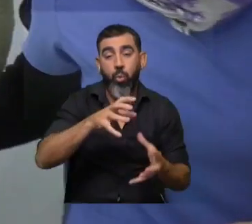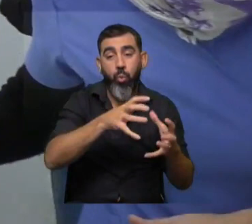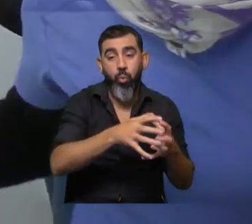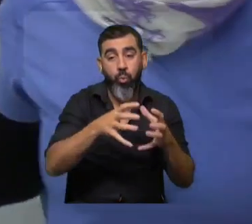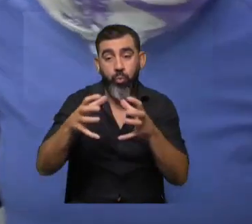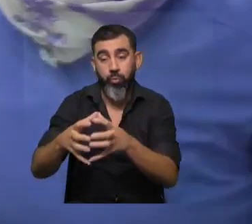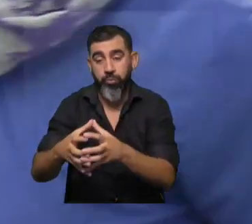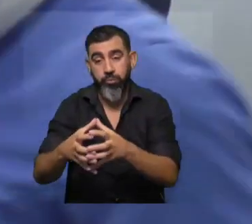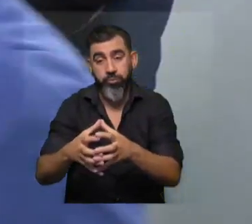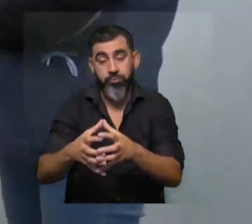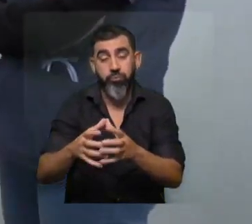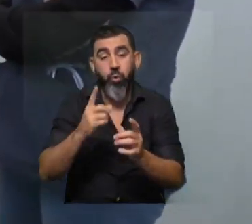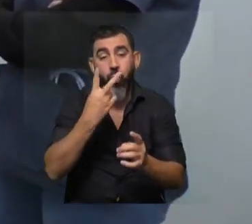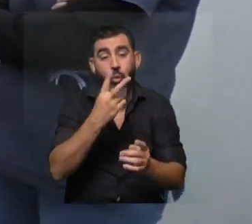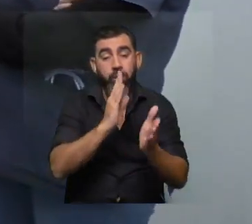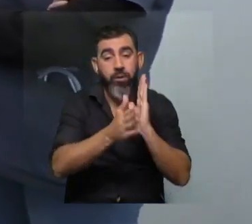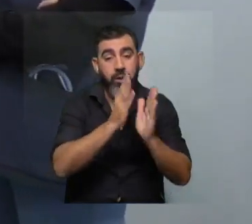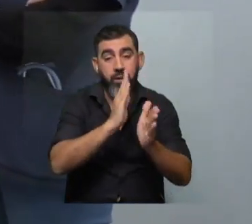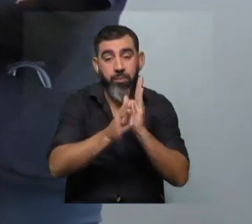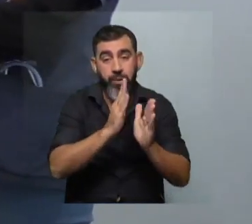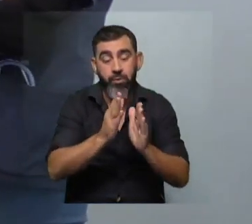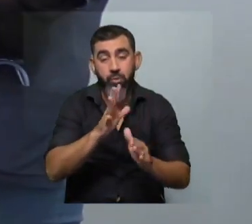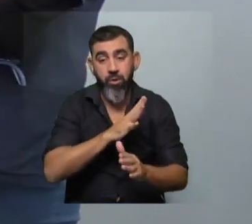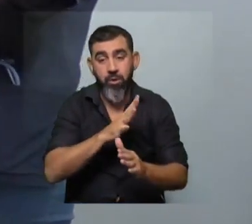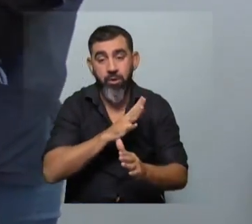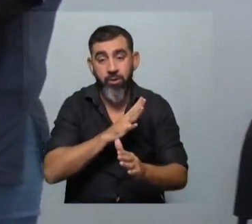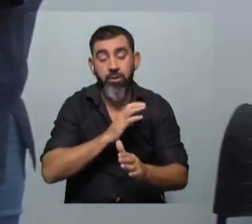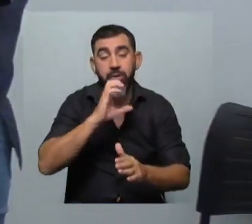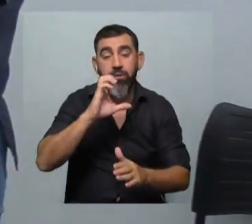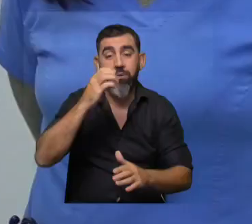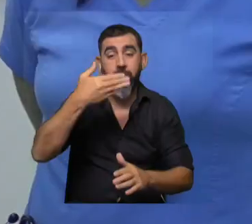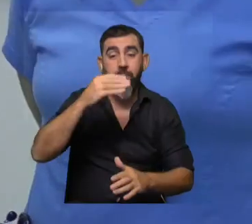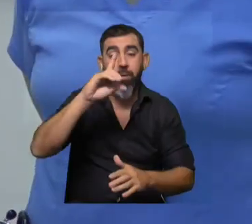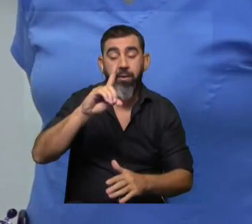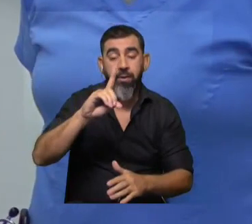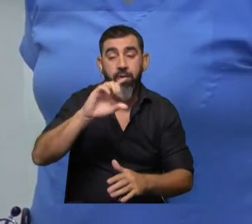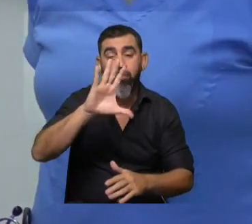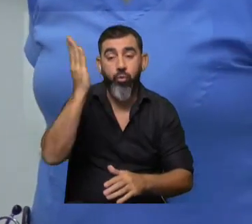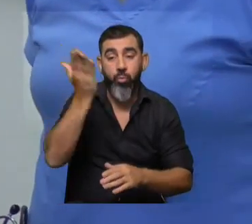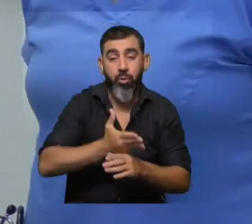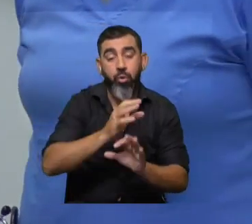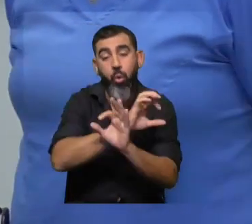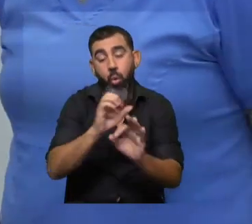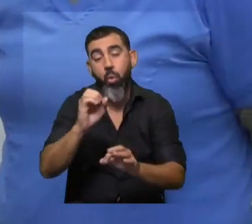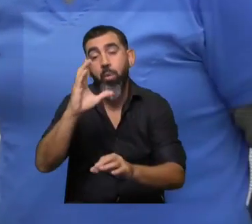Ellos pasan por los dos tratamientos con un washout en el medio, siendo CBD al 5% o placebo.